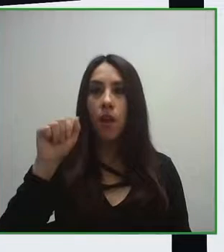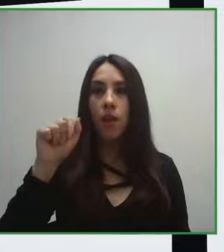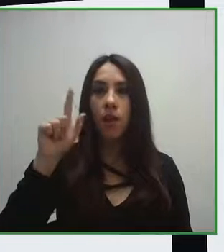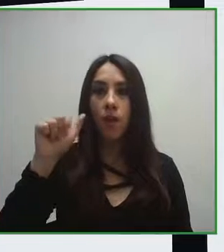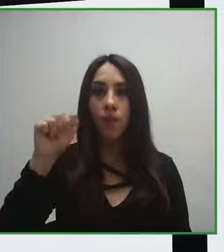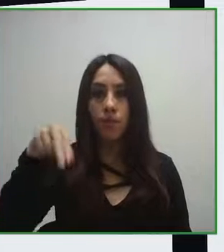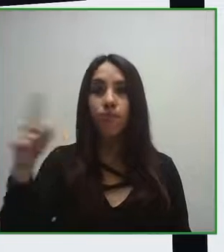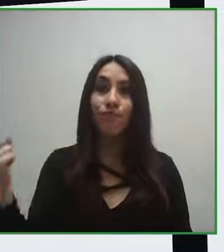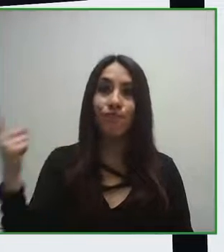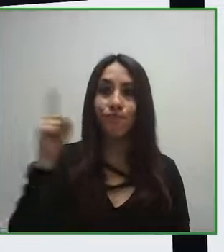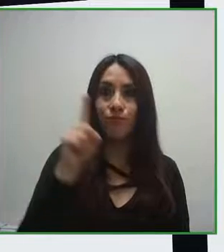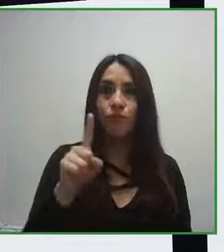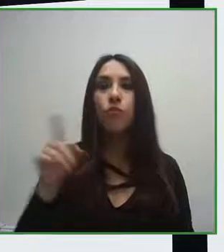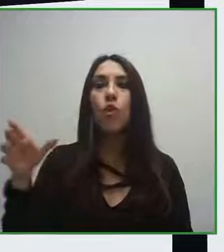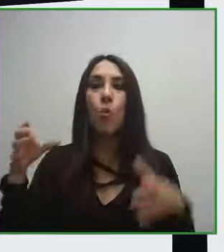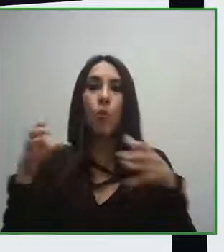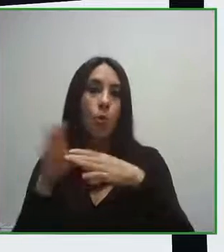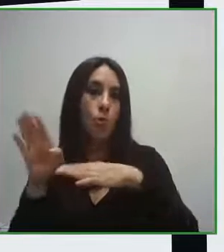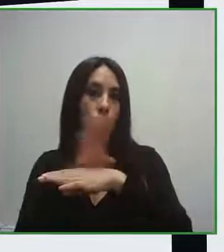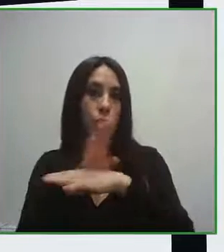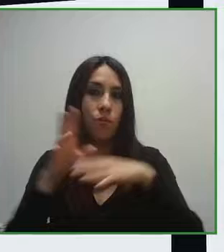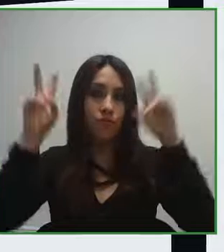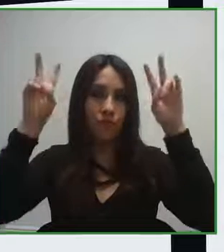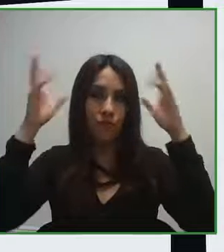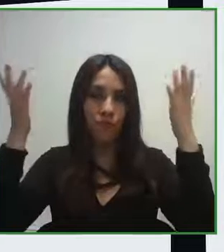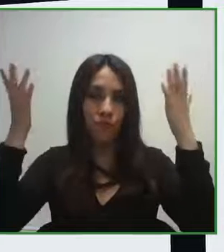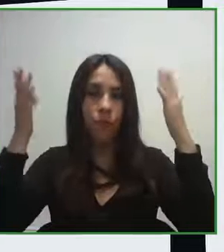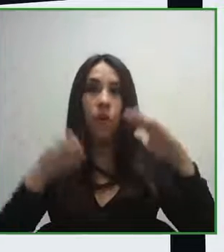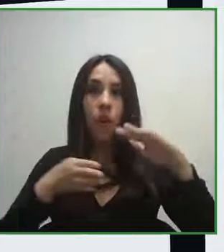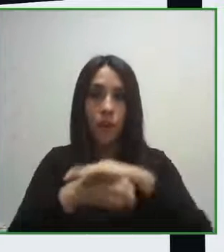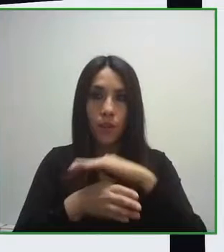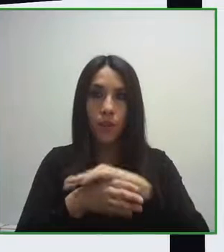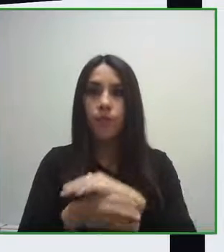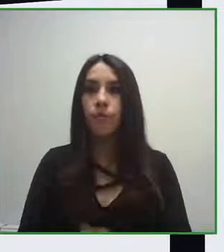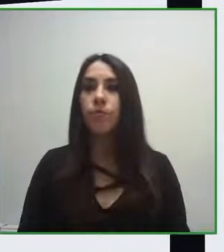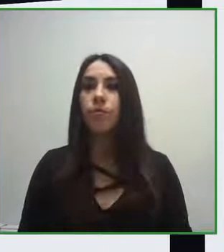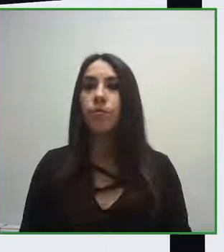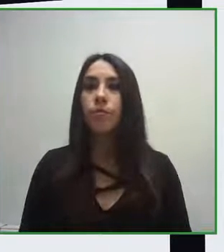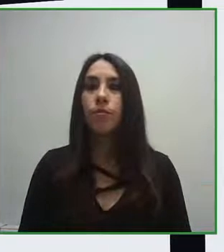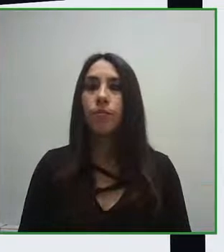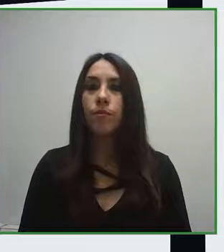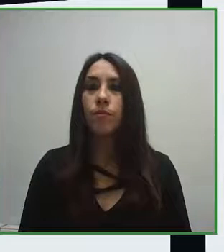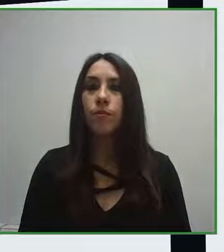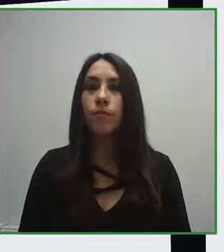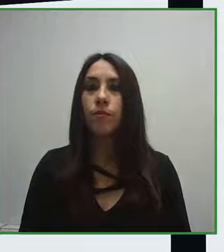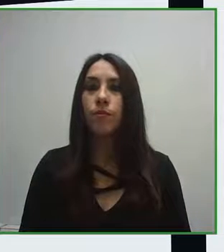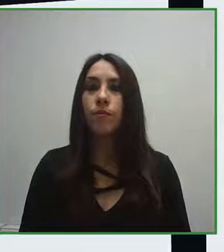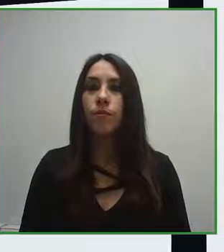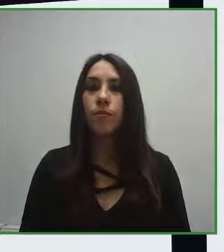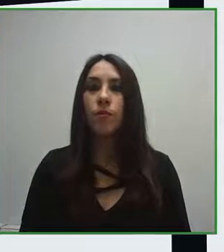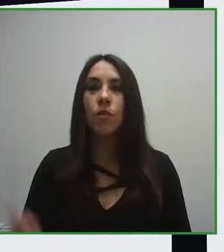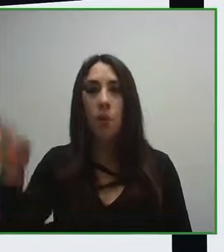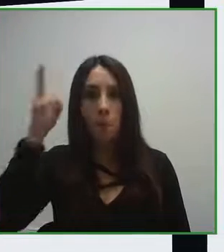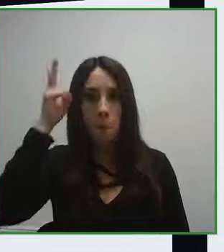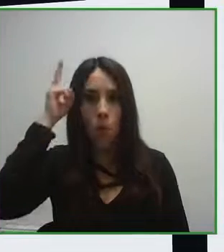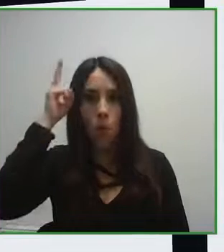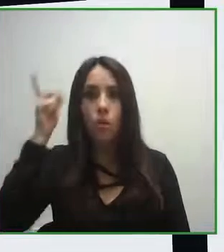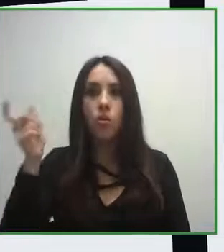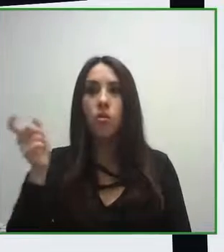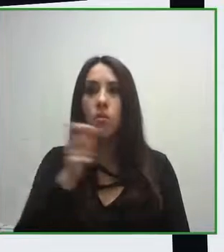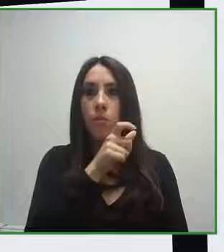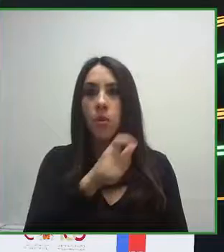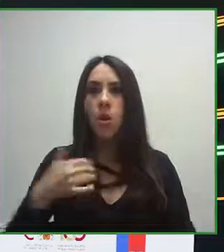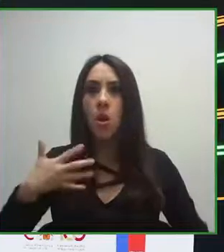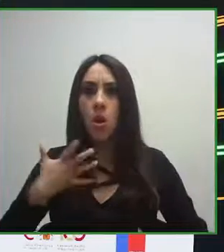accesibilidad física abierto a todos aquellos quienes quieran aprender más sobre este interesante tema. Los invitamos a disfrutar de esta sesión.